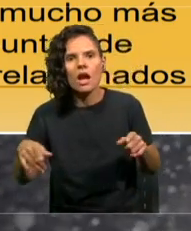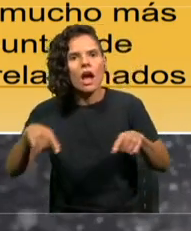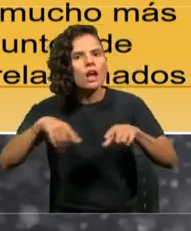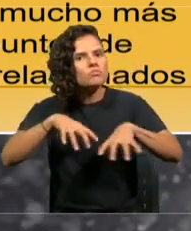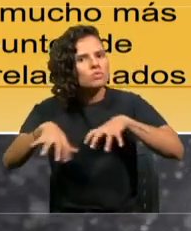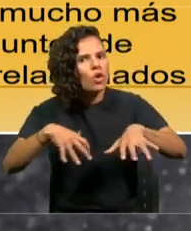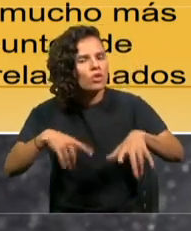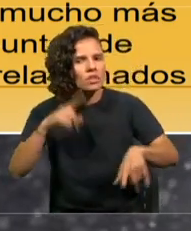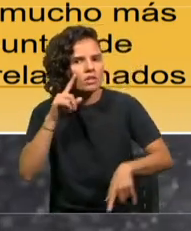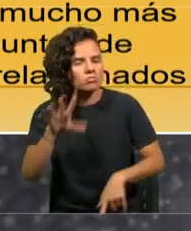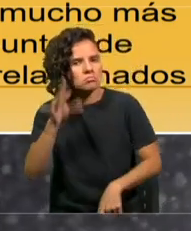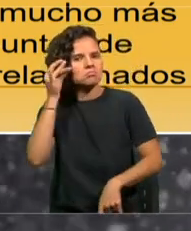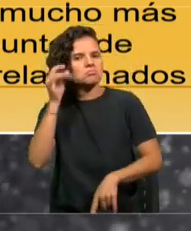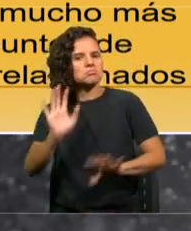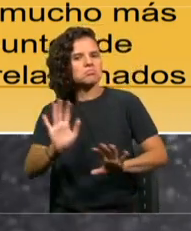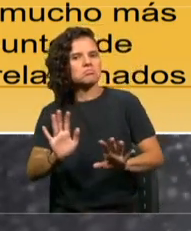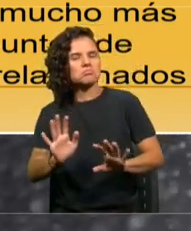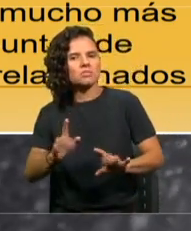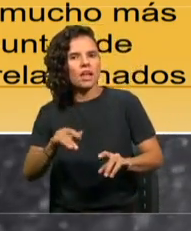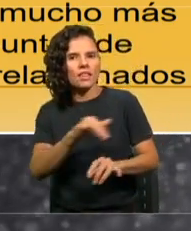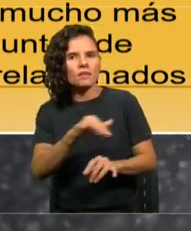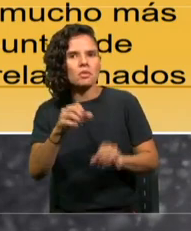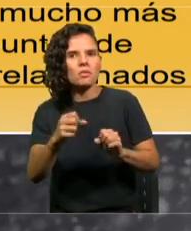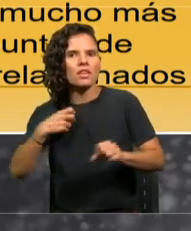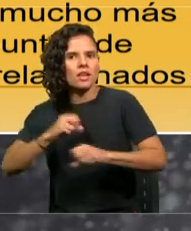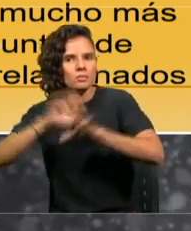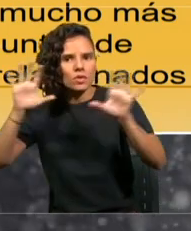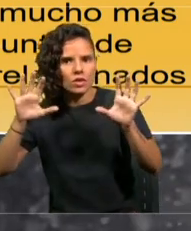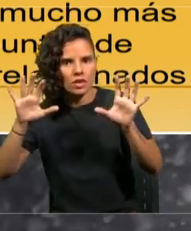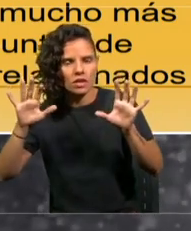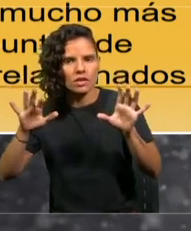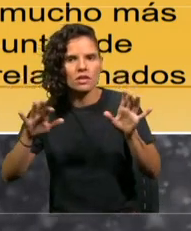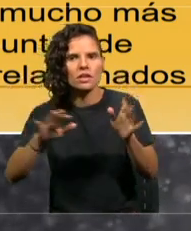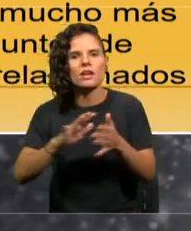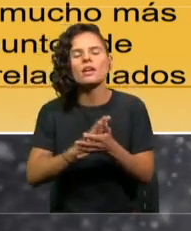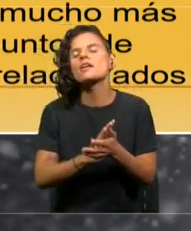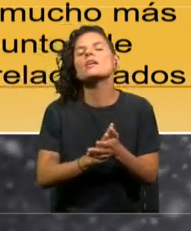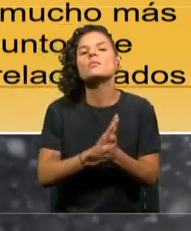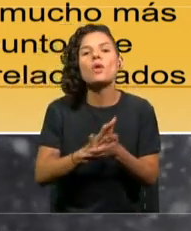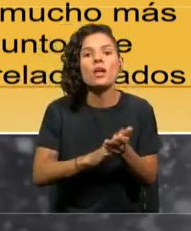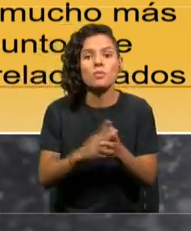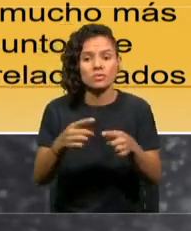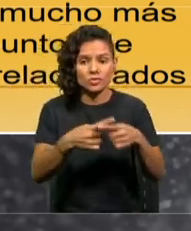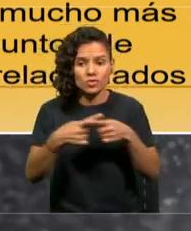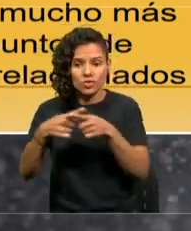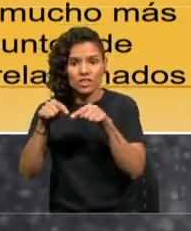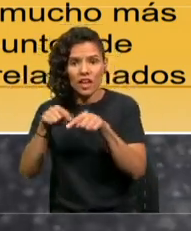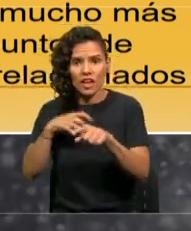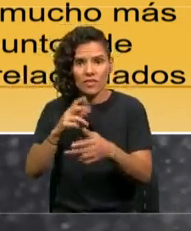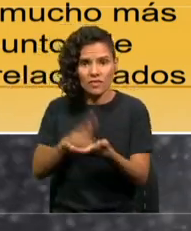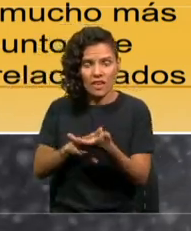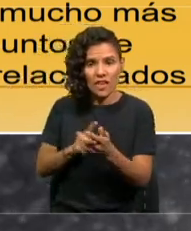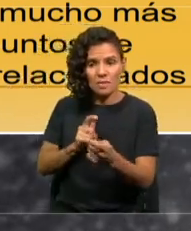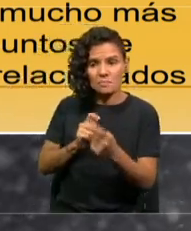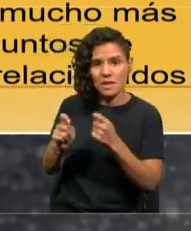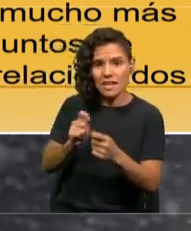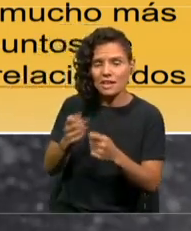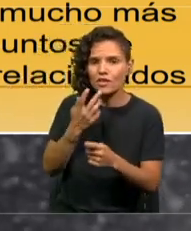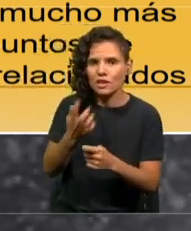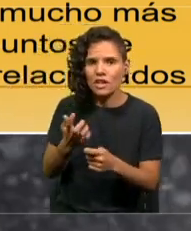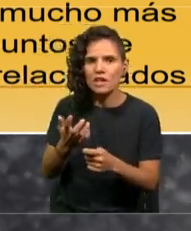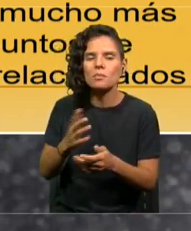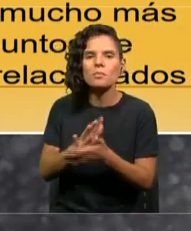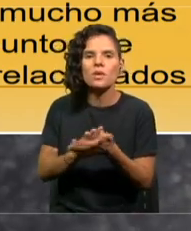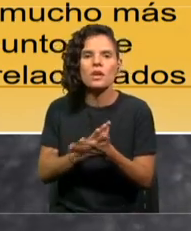suficientemente en cuenta y que después pueden explotar. El peligro real para nuestras sociedades es que se dé una colisión entre